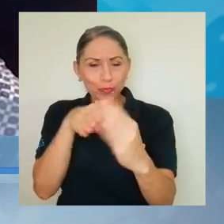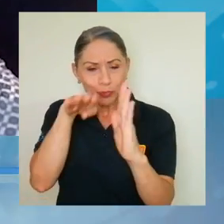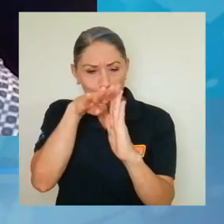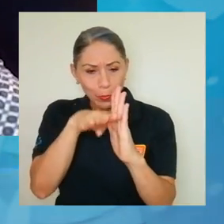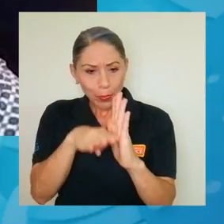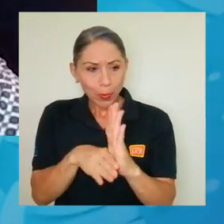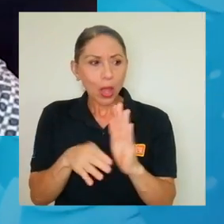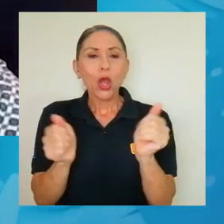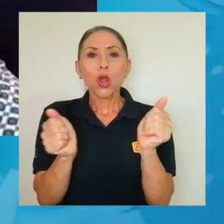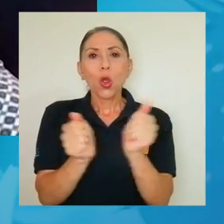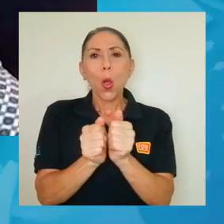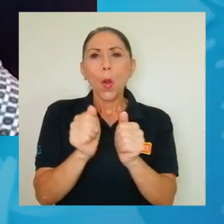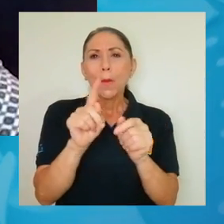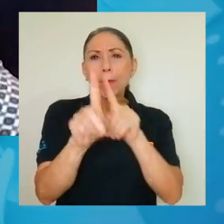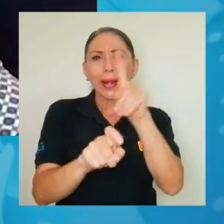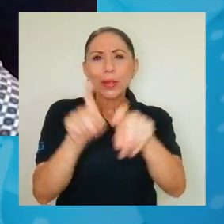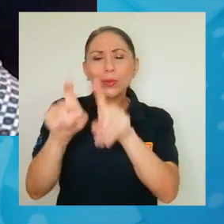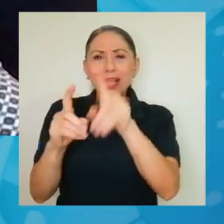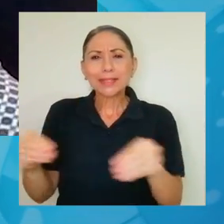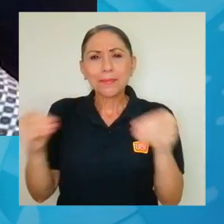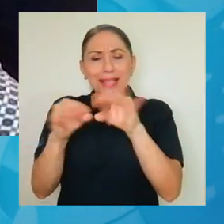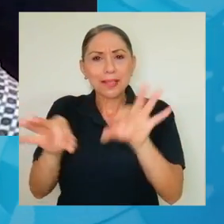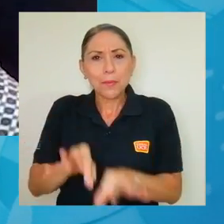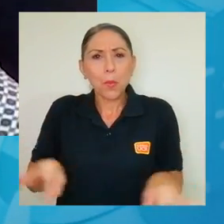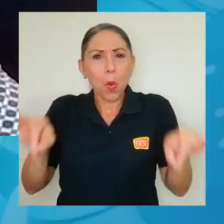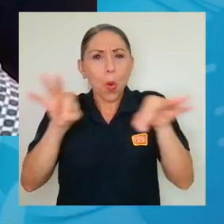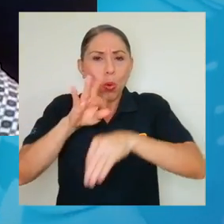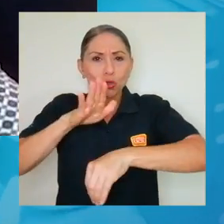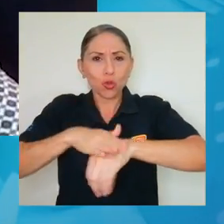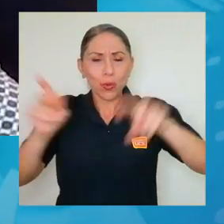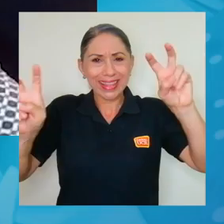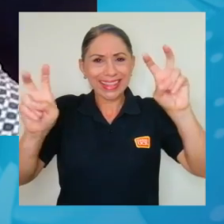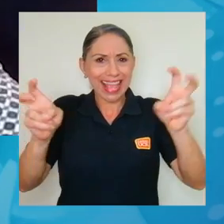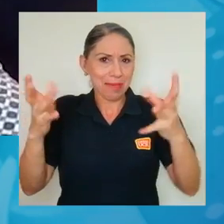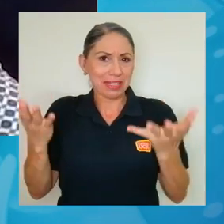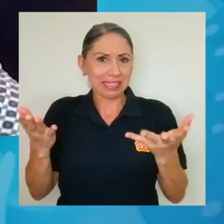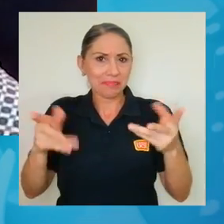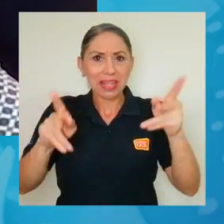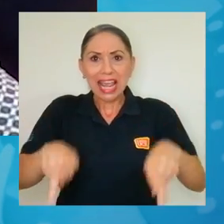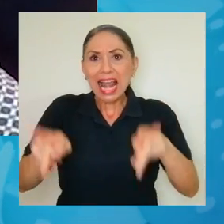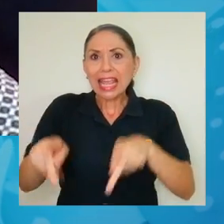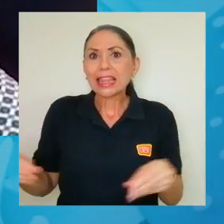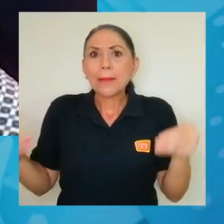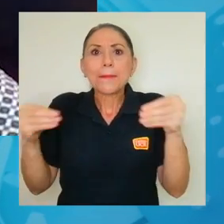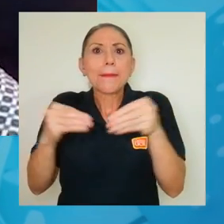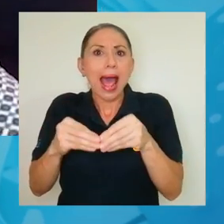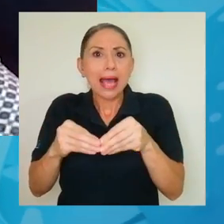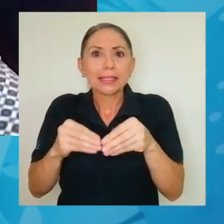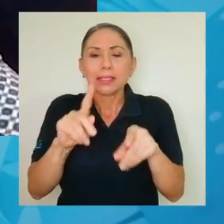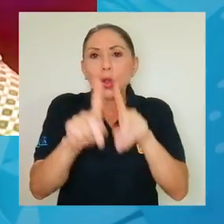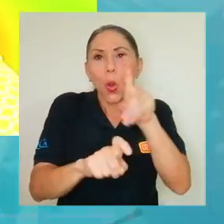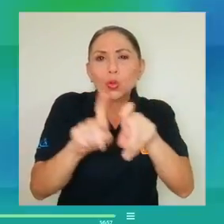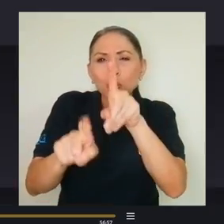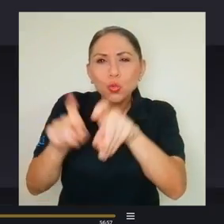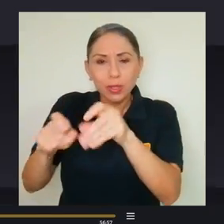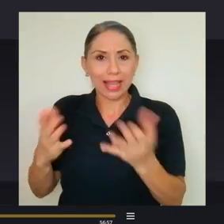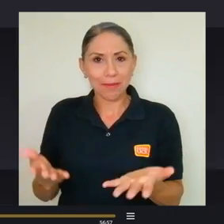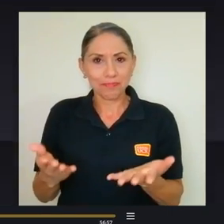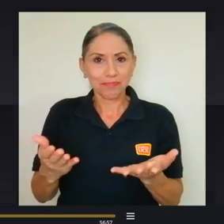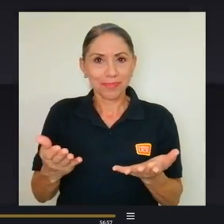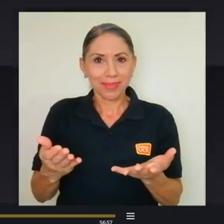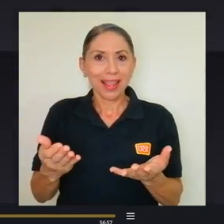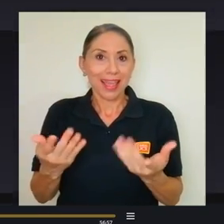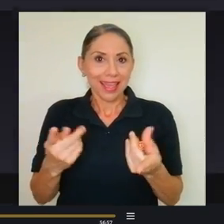con las preguntas digamos más importantes acerca del tema, lo que la gente más consulta y